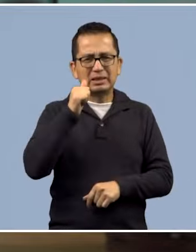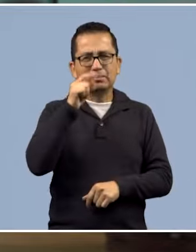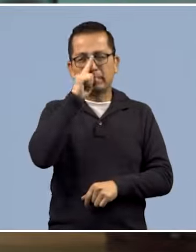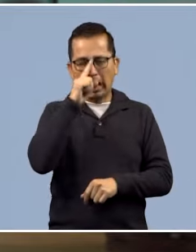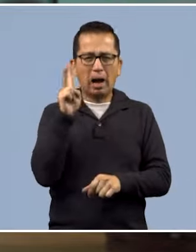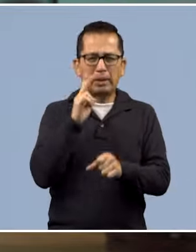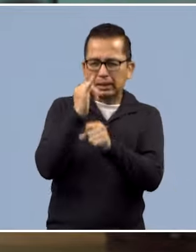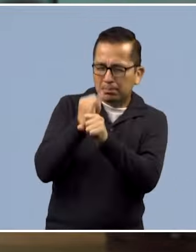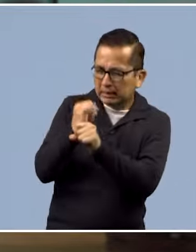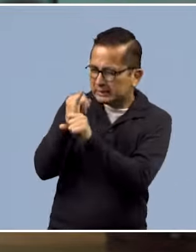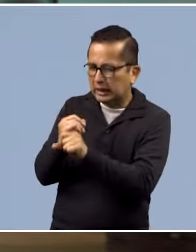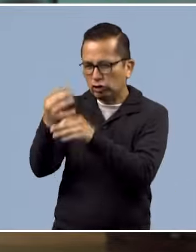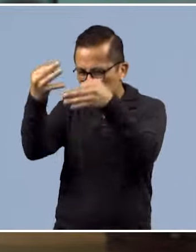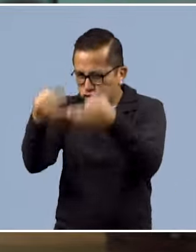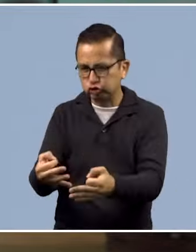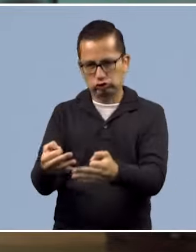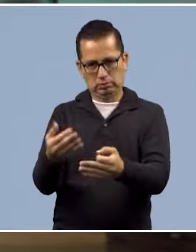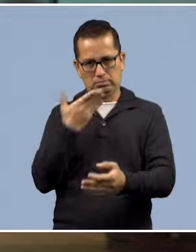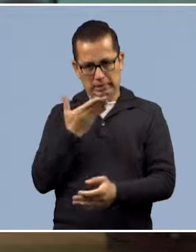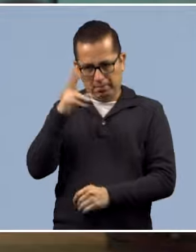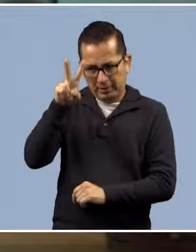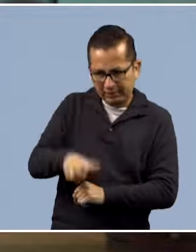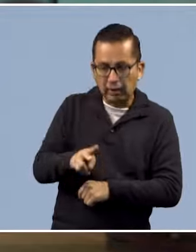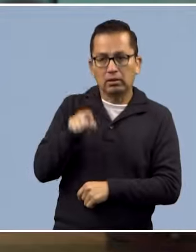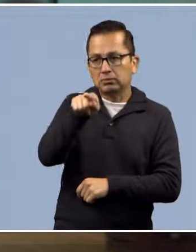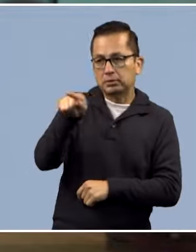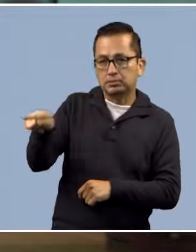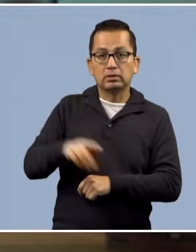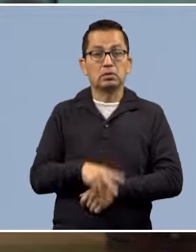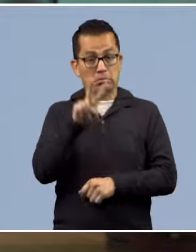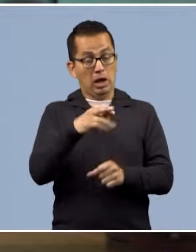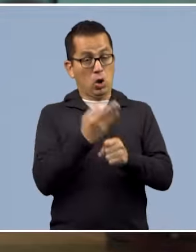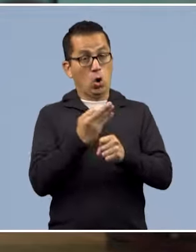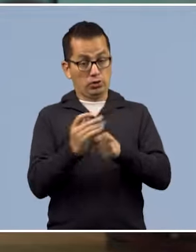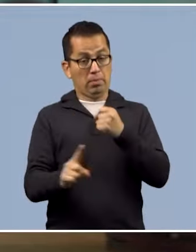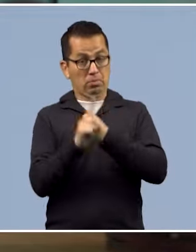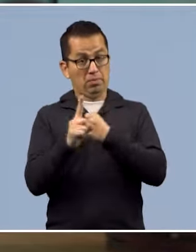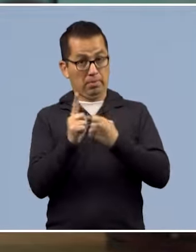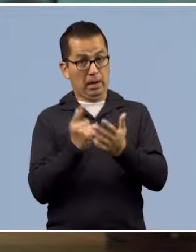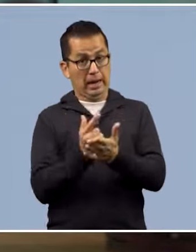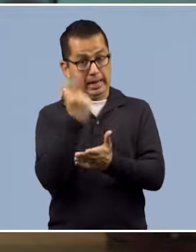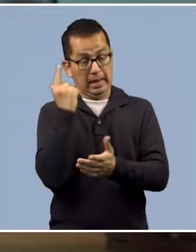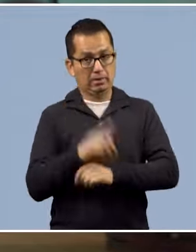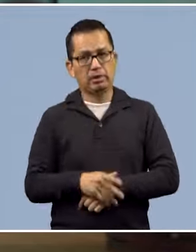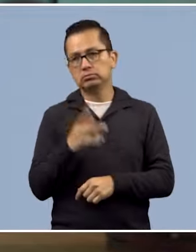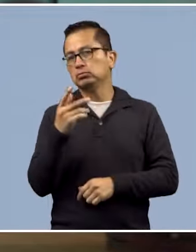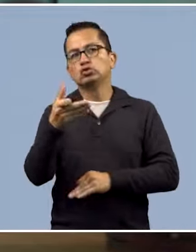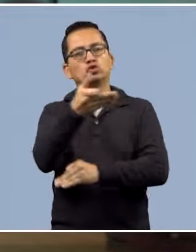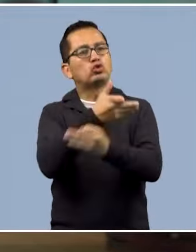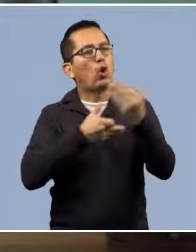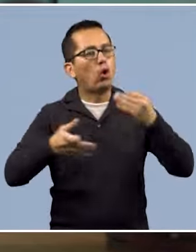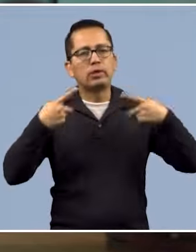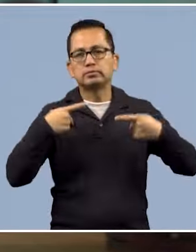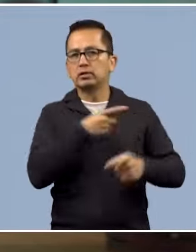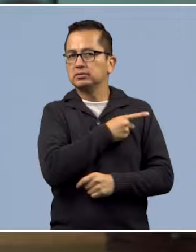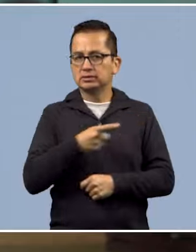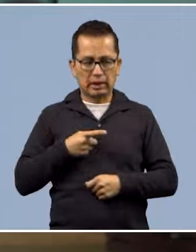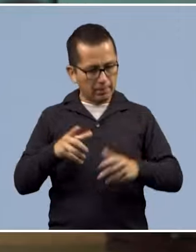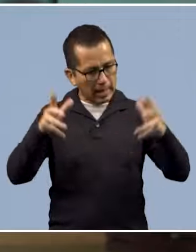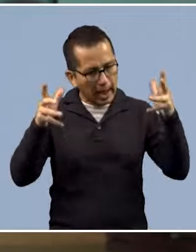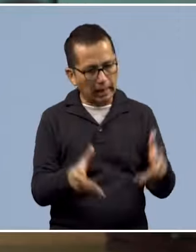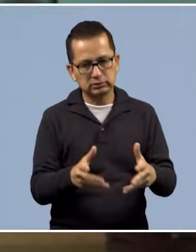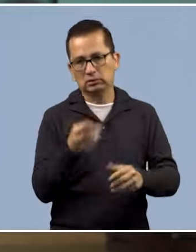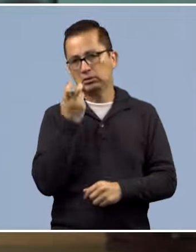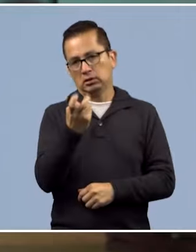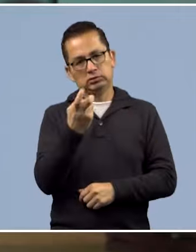Estamos en un momento de crisis, sí, pero como lo decía nuestro especialista en la entrevista, pues es el momento en el que todos debemos tomar acción, pues es una situación que